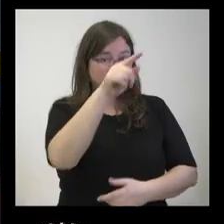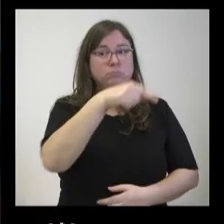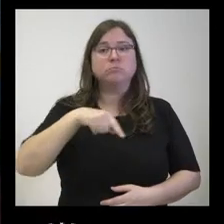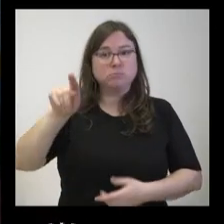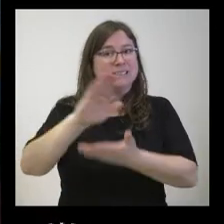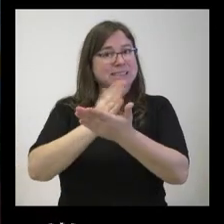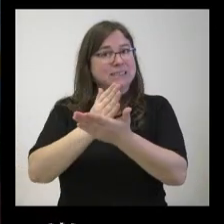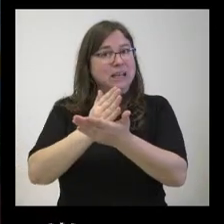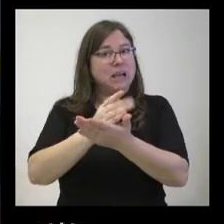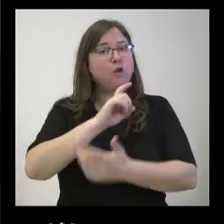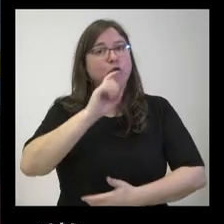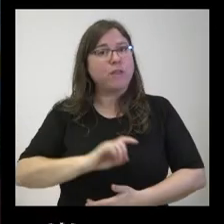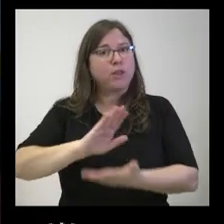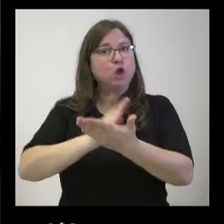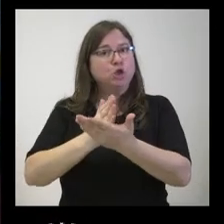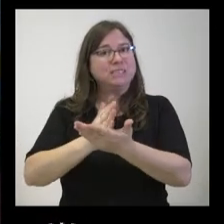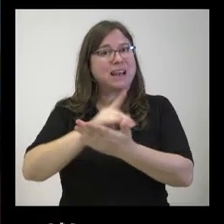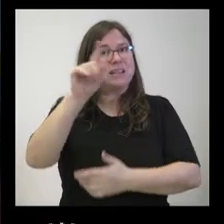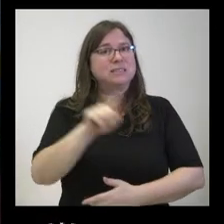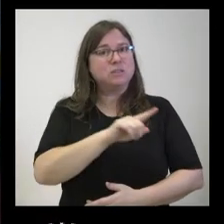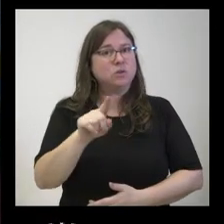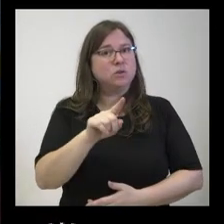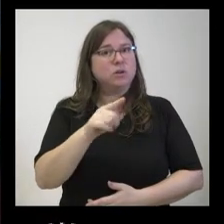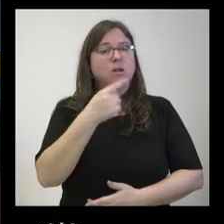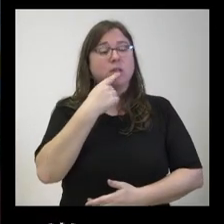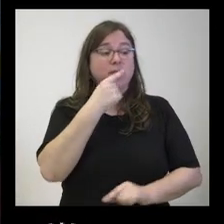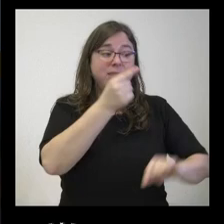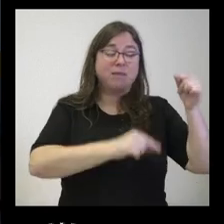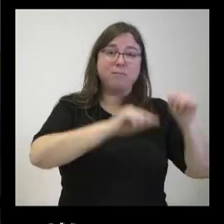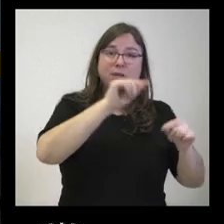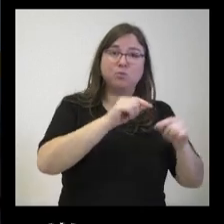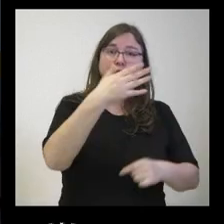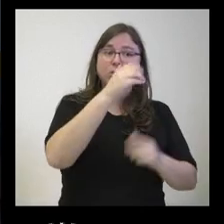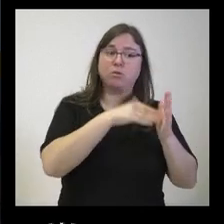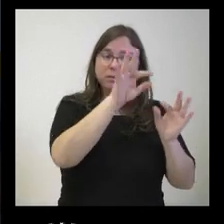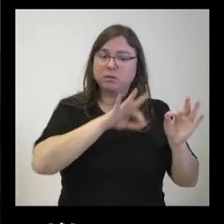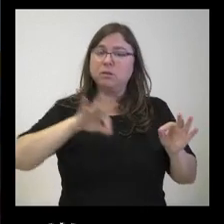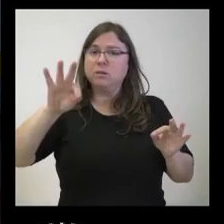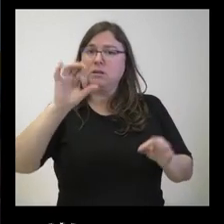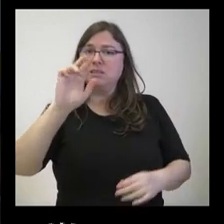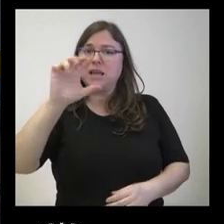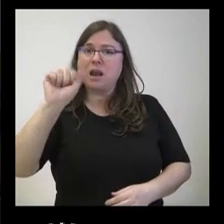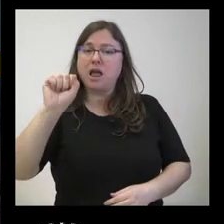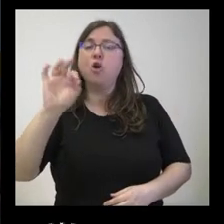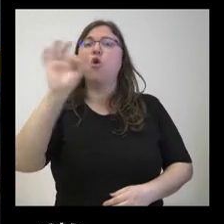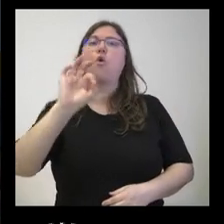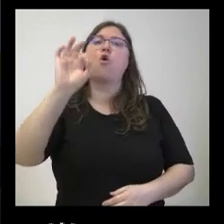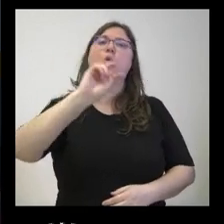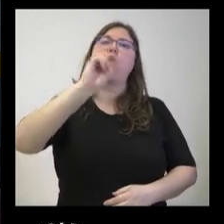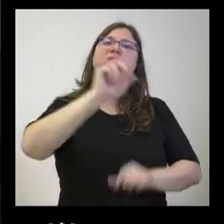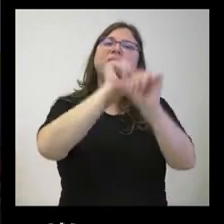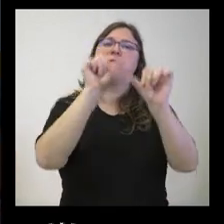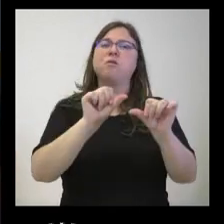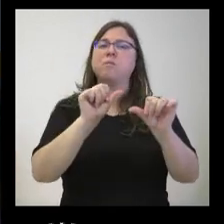SERLA, a la Fundación SERLA? ¿Esos que están previstos en los presupuestos? ¿O se va a articular de otra manera?